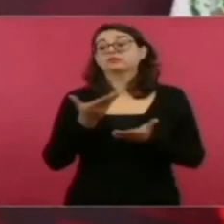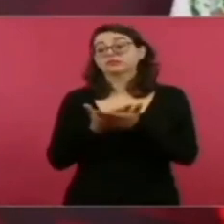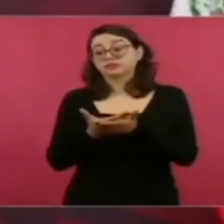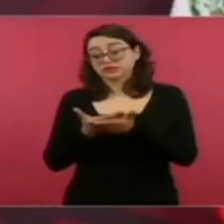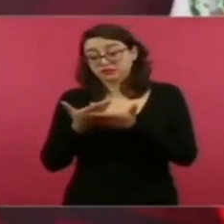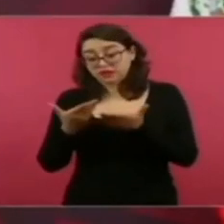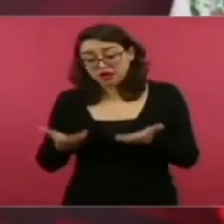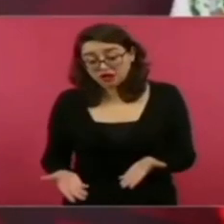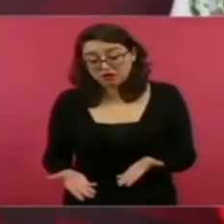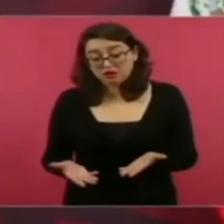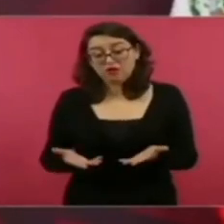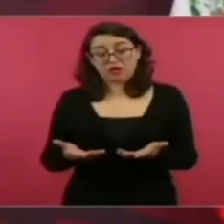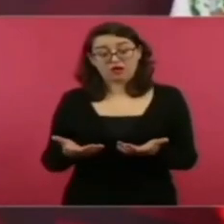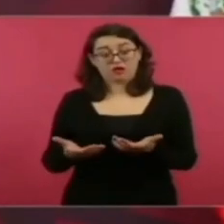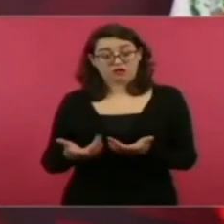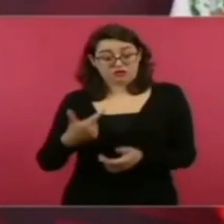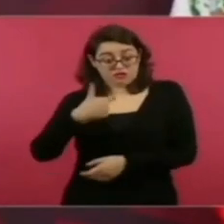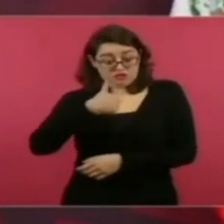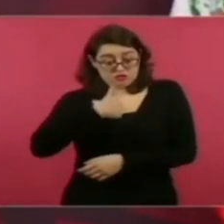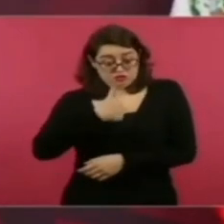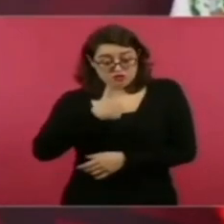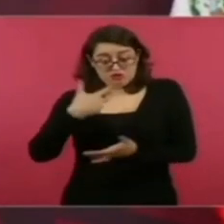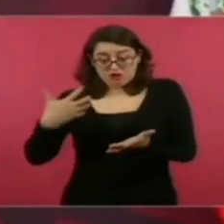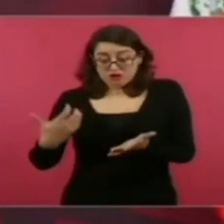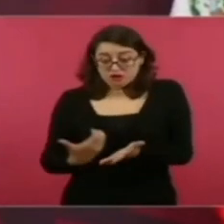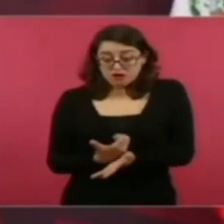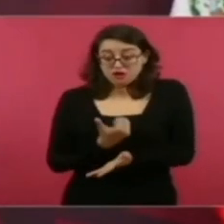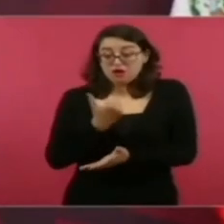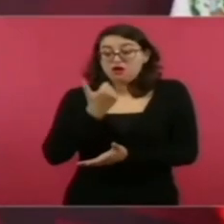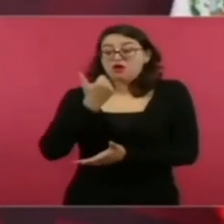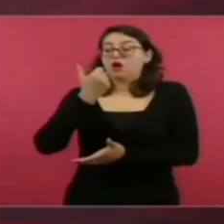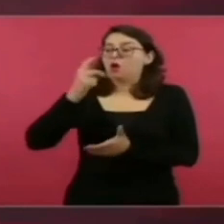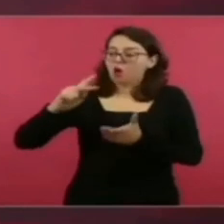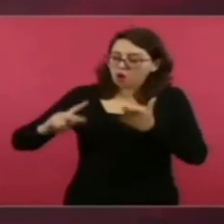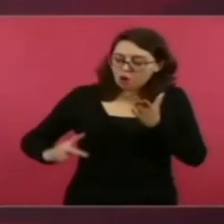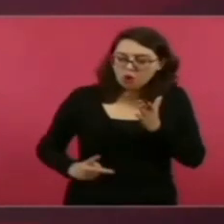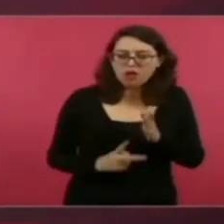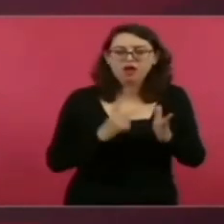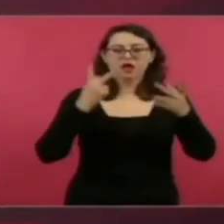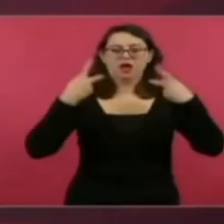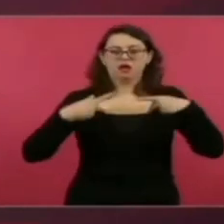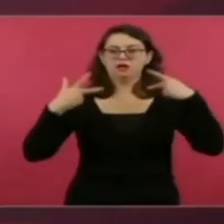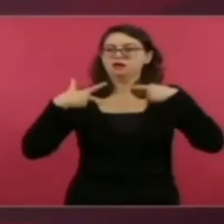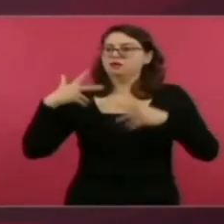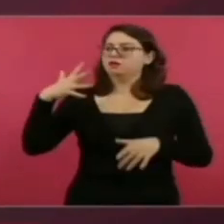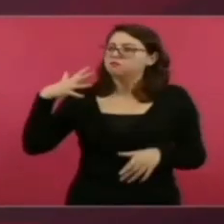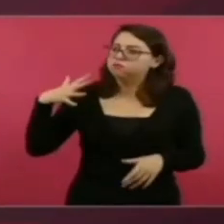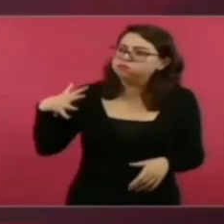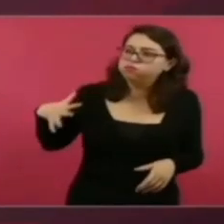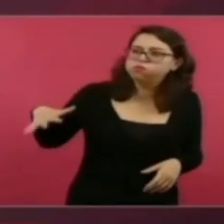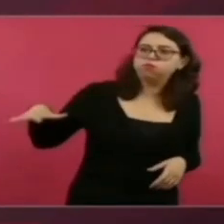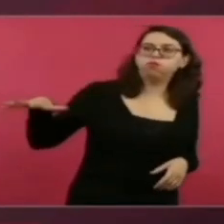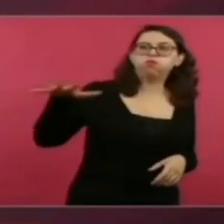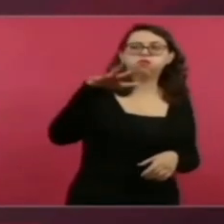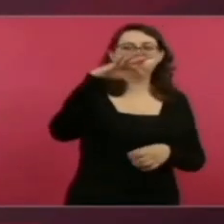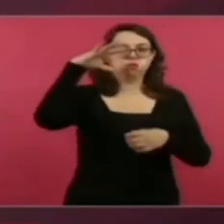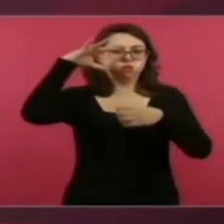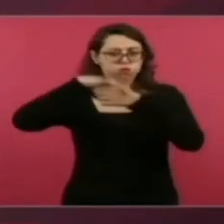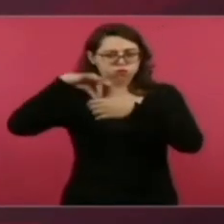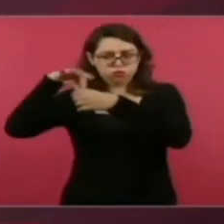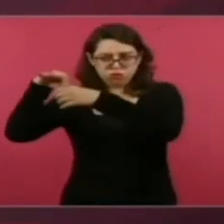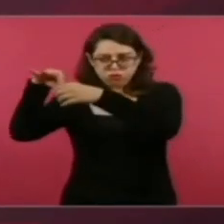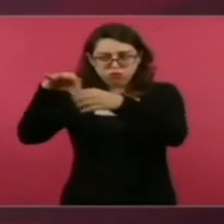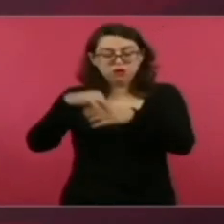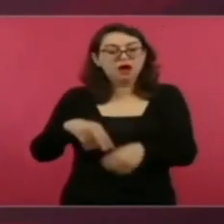que con la decisión del pueblo se establece un gobierno legal